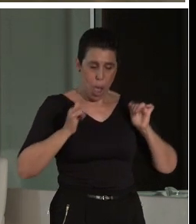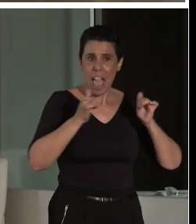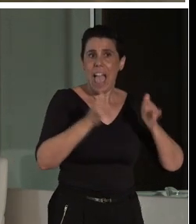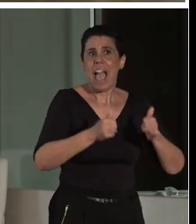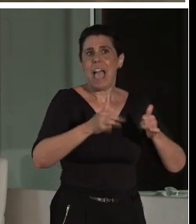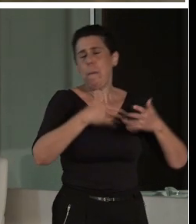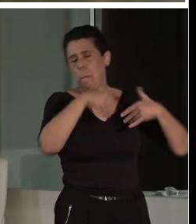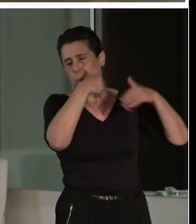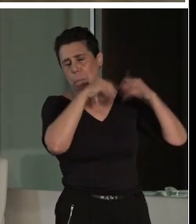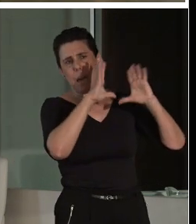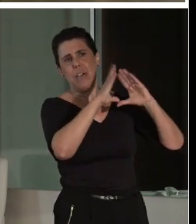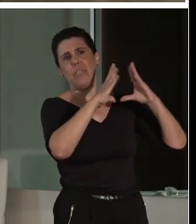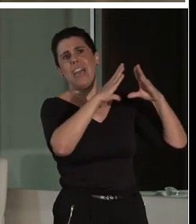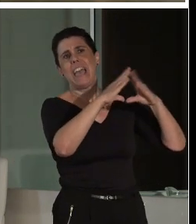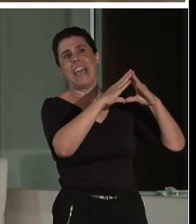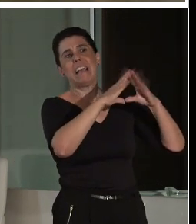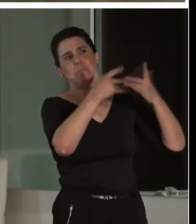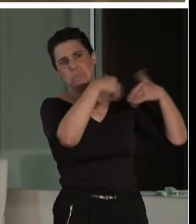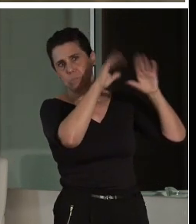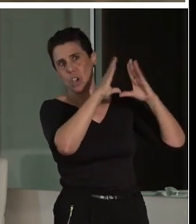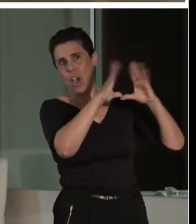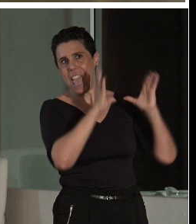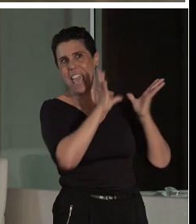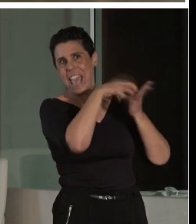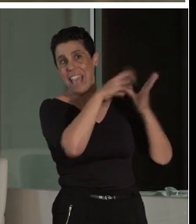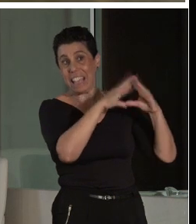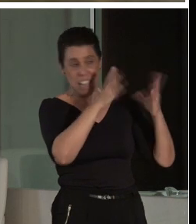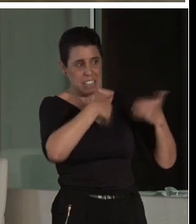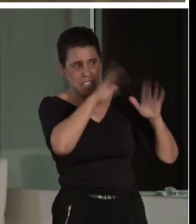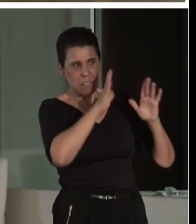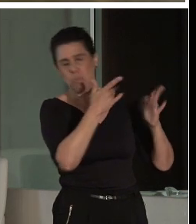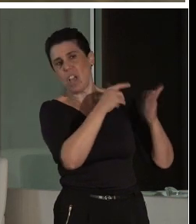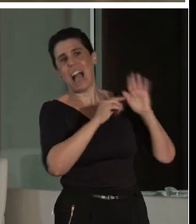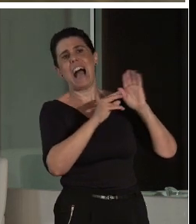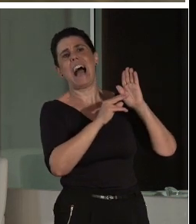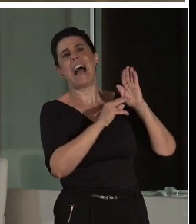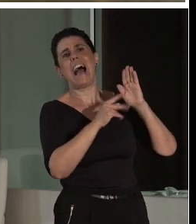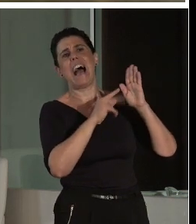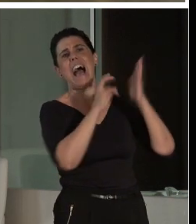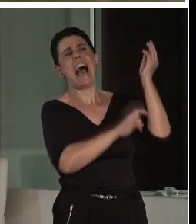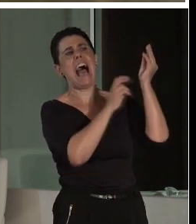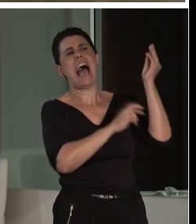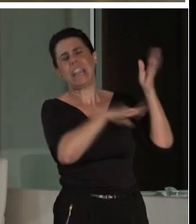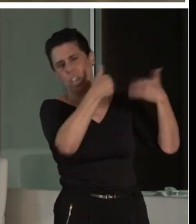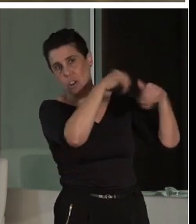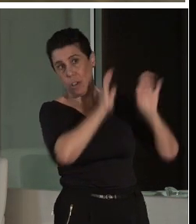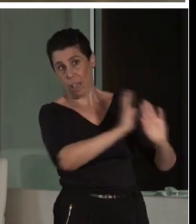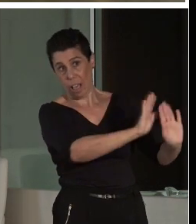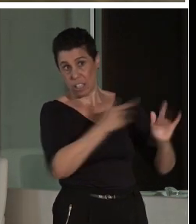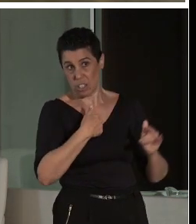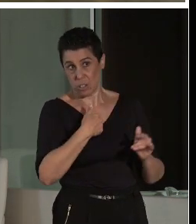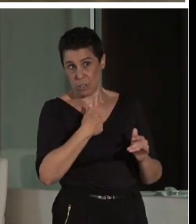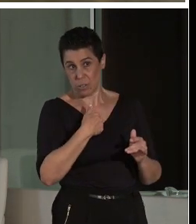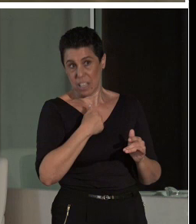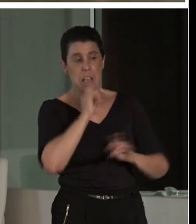a Félix y a mis compañeros de arqueología. Y que yo me iba a ir por otro lado, que era decirle a la gente qué cosas tan importantes. Han